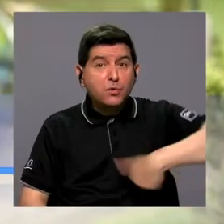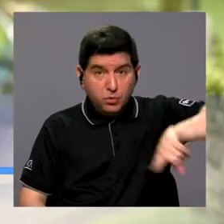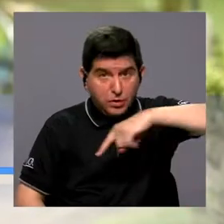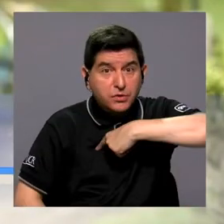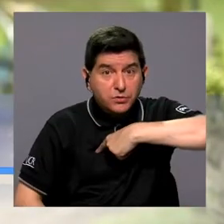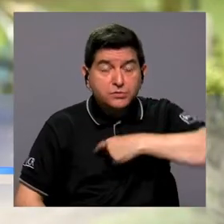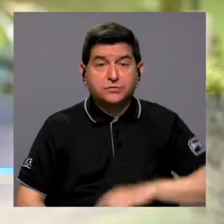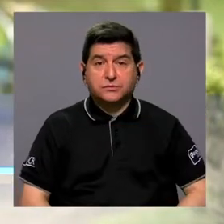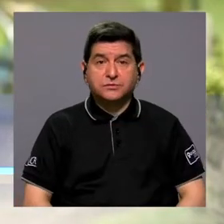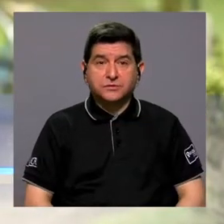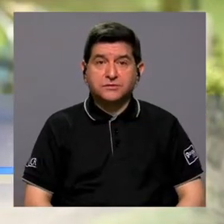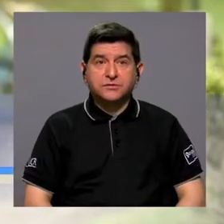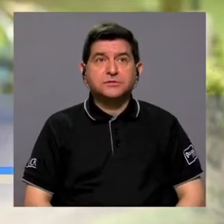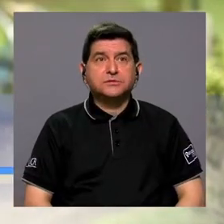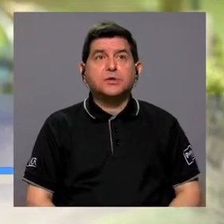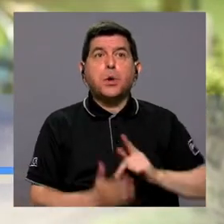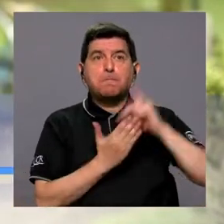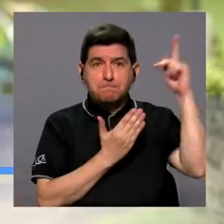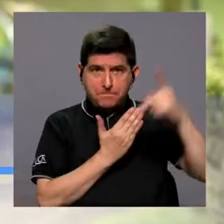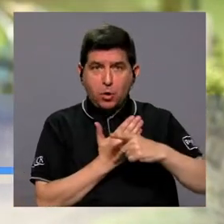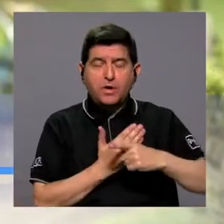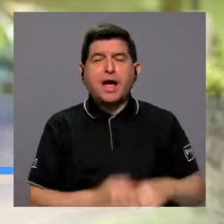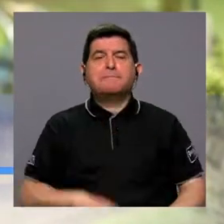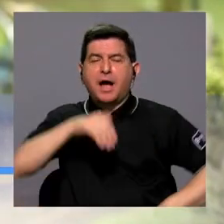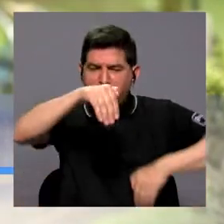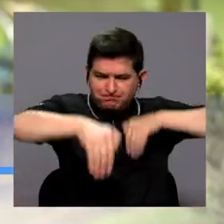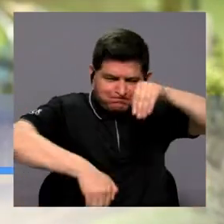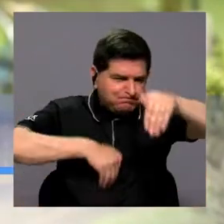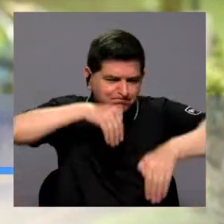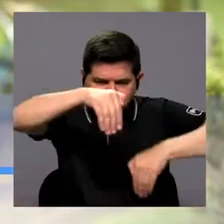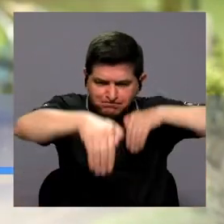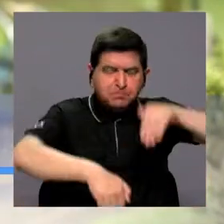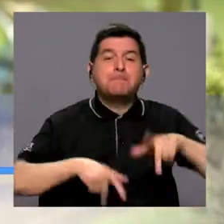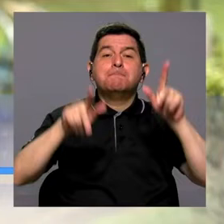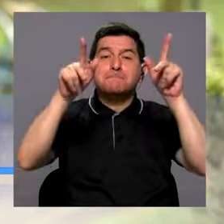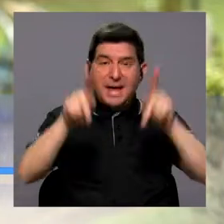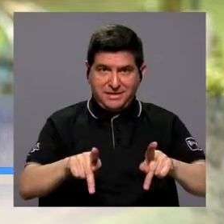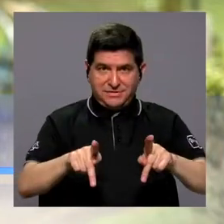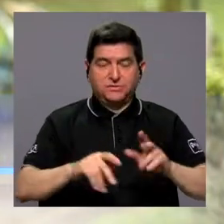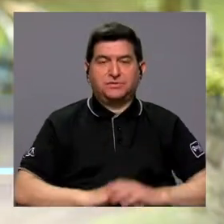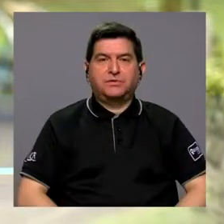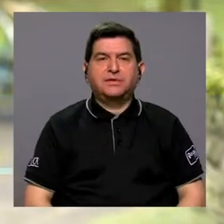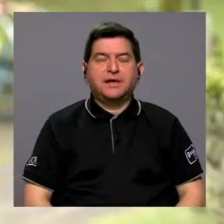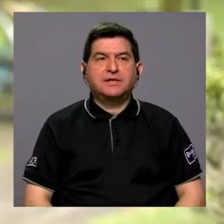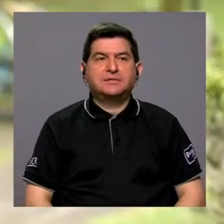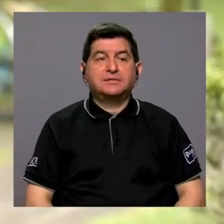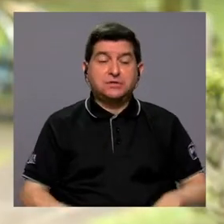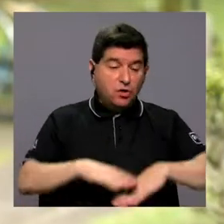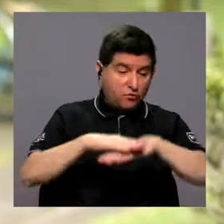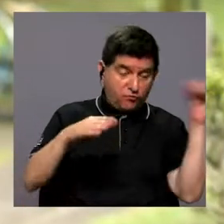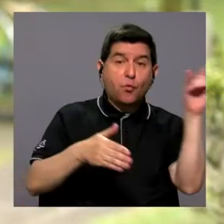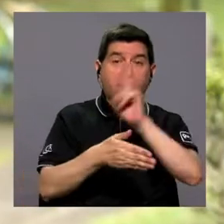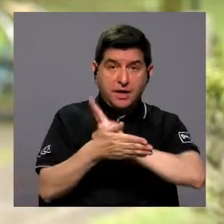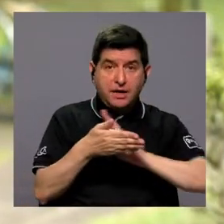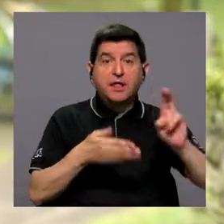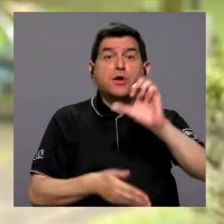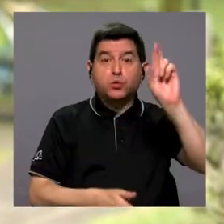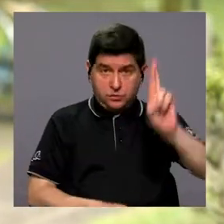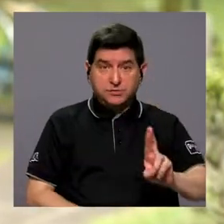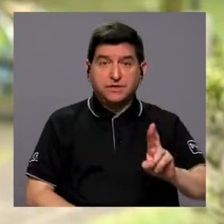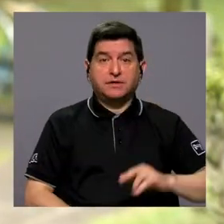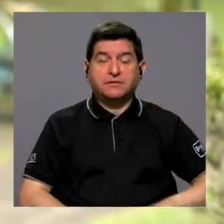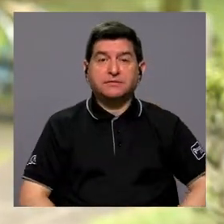programa de natación para personas particulares a la Universidad de Costa Rica,